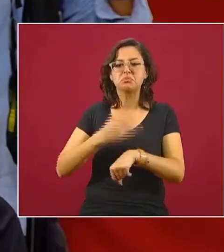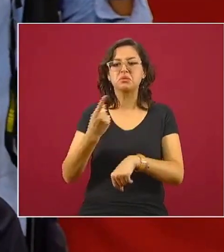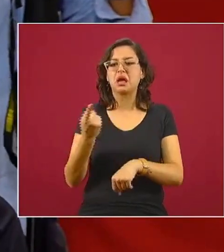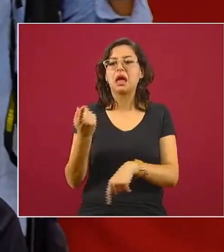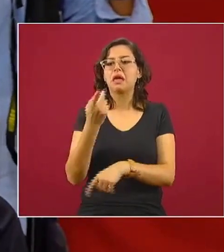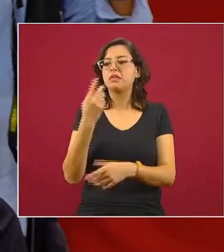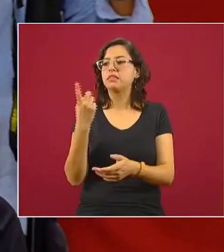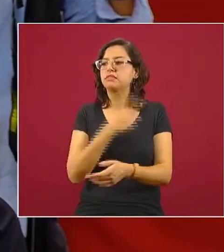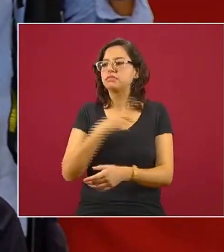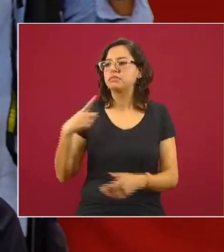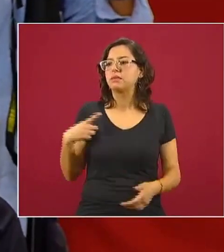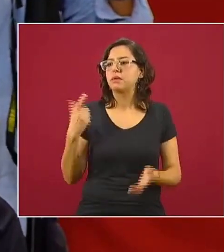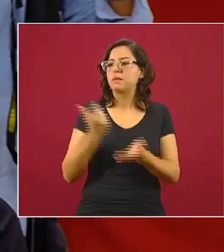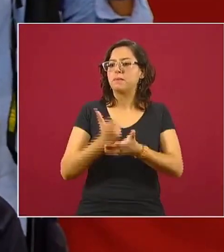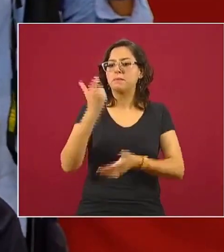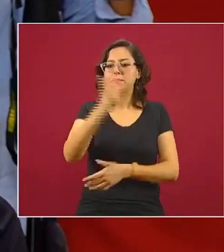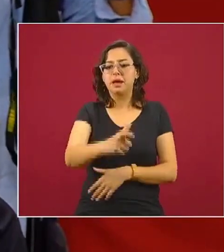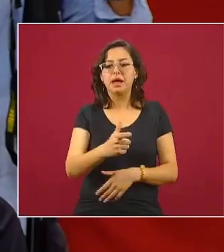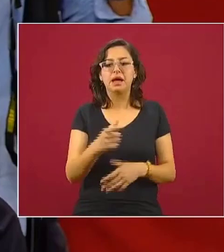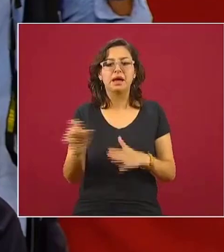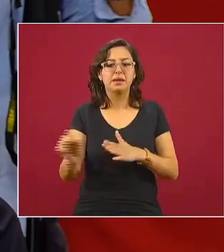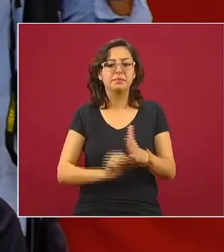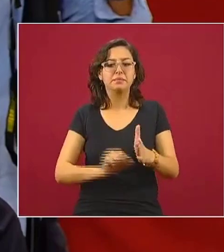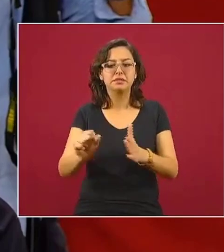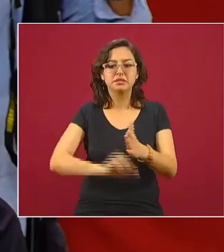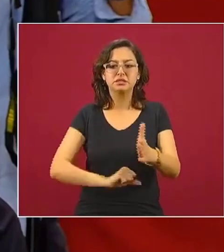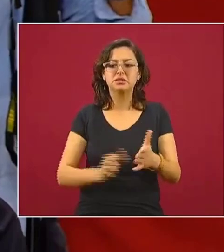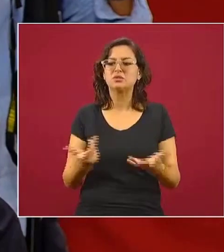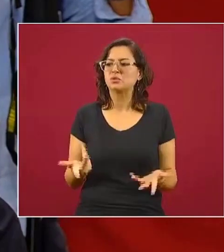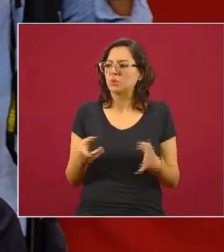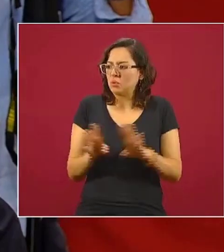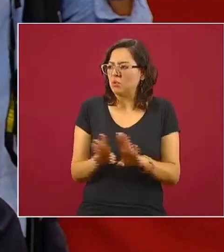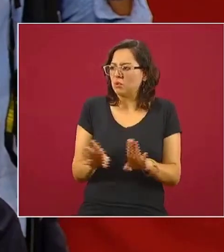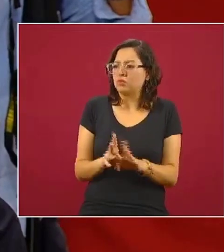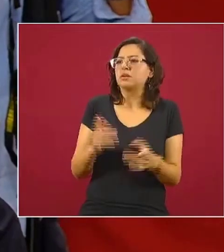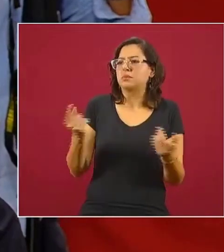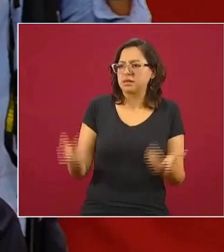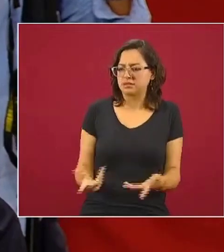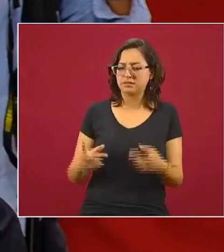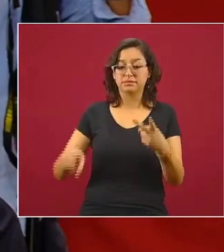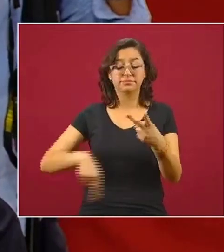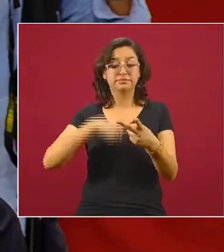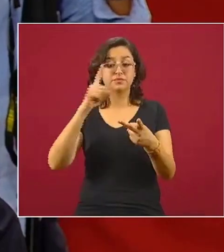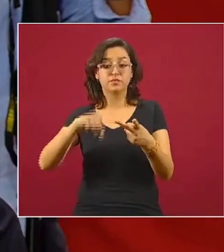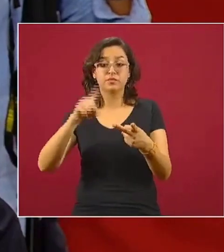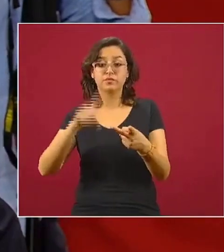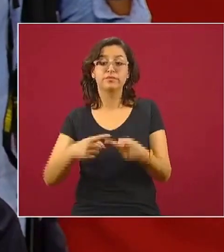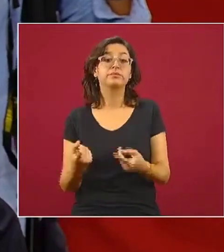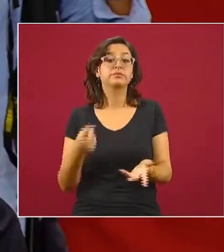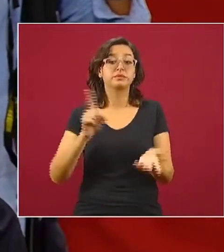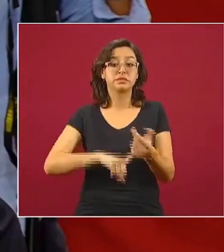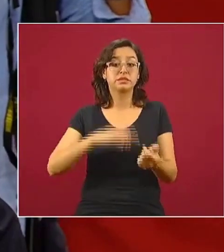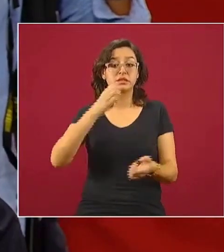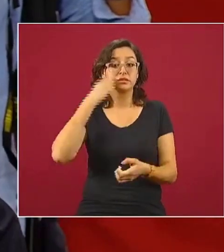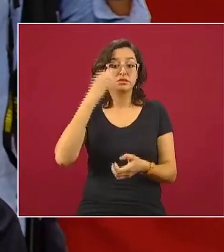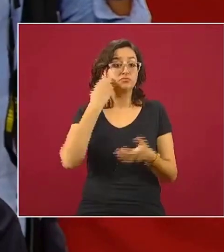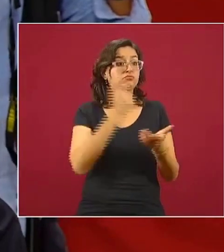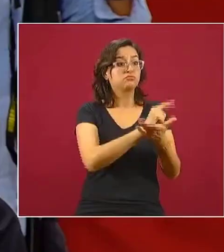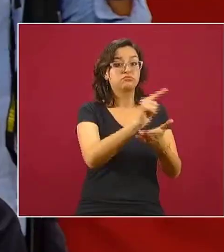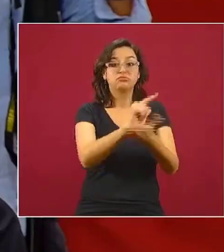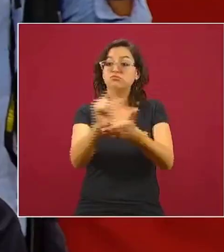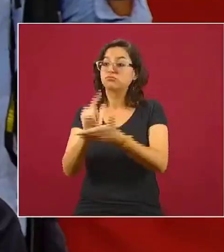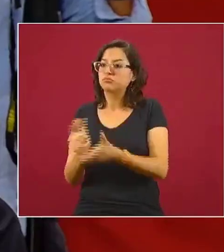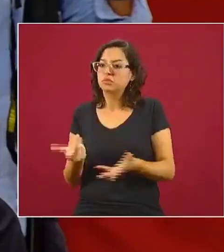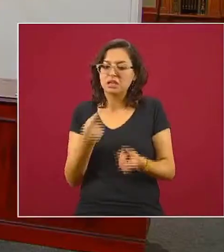con ello y saber también pues de este plan de sanitización cómo va a ser en las escuelas qué protocolo se va a seguir con los niños